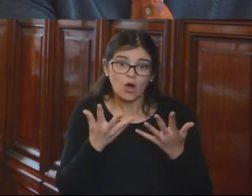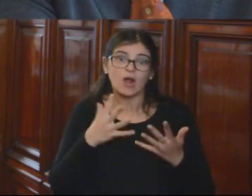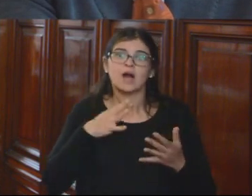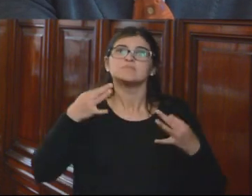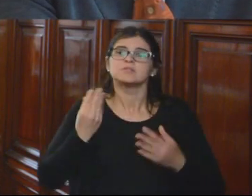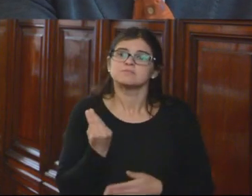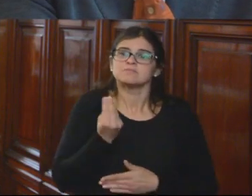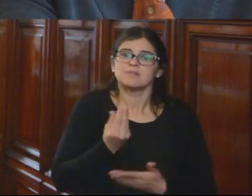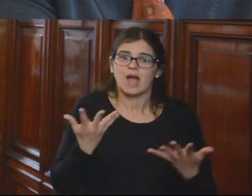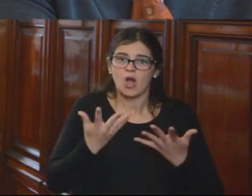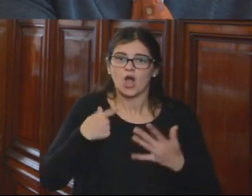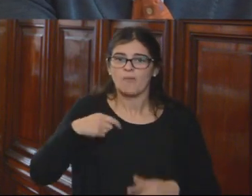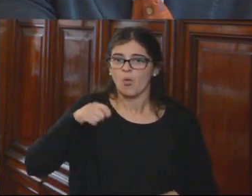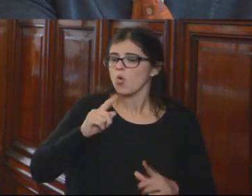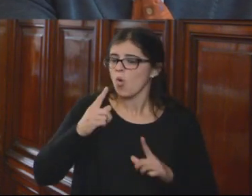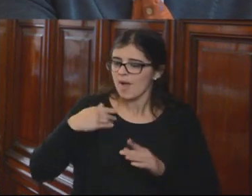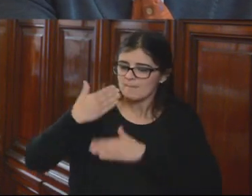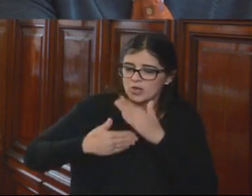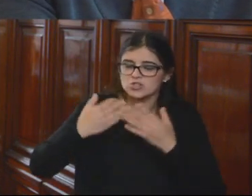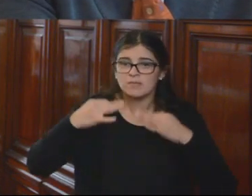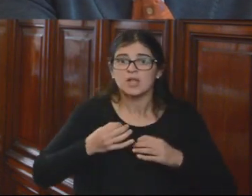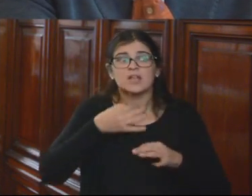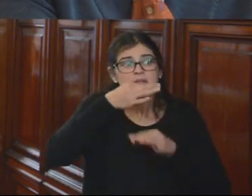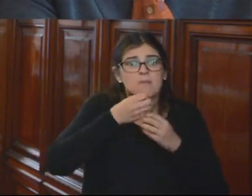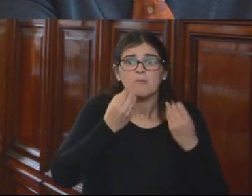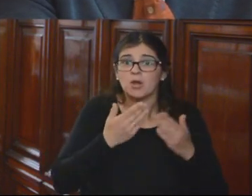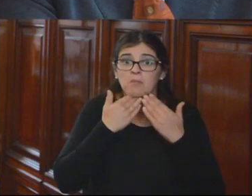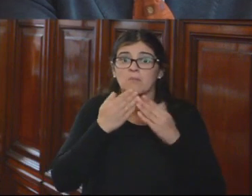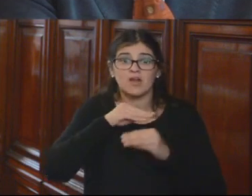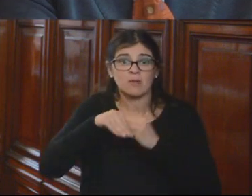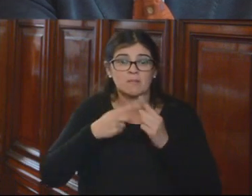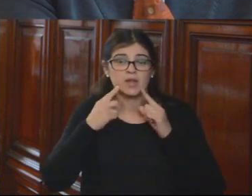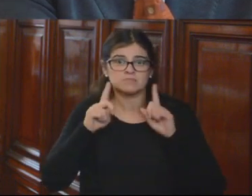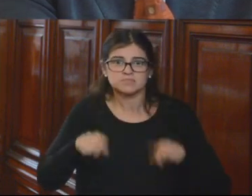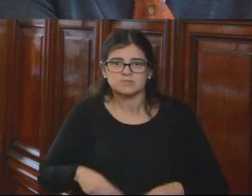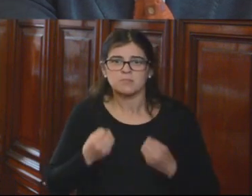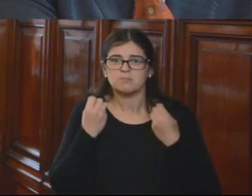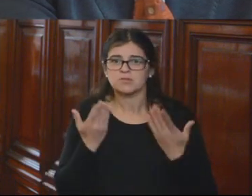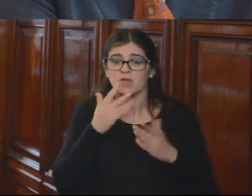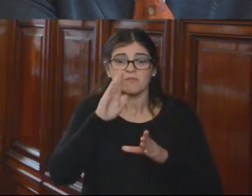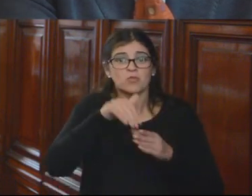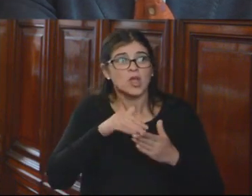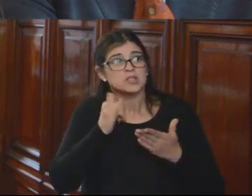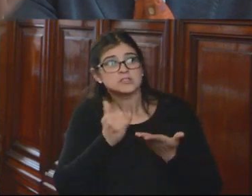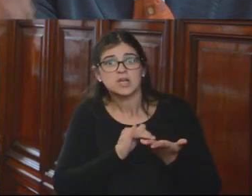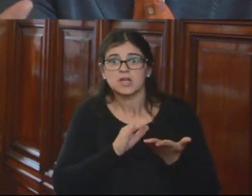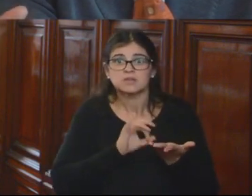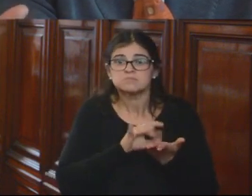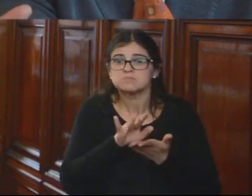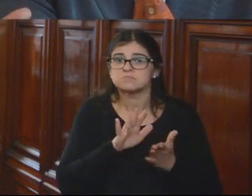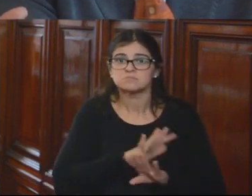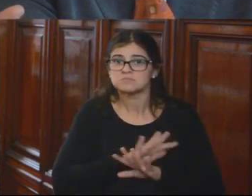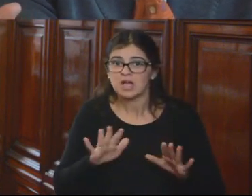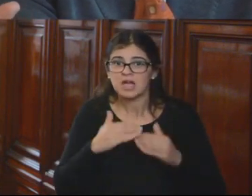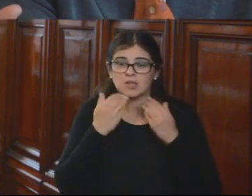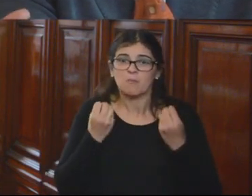juez. Porque no hay debido proceso, no le han dicho por qué, su familia está atónita, no sabe qué ha pasado, lo han votado y por los medios de comunicación se ha